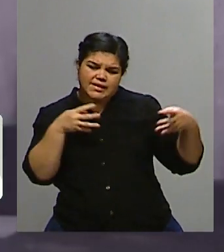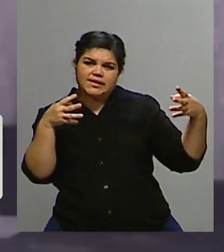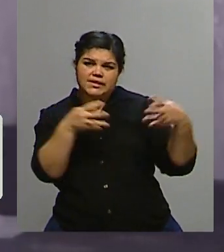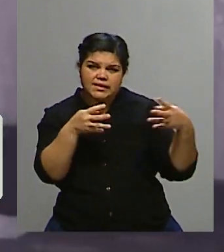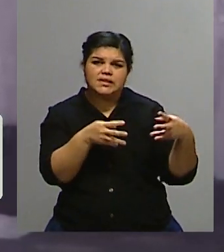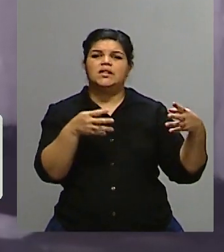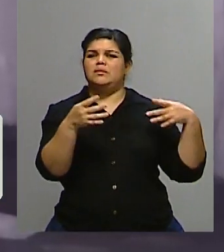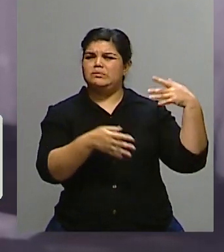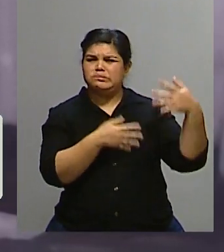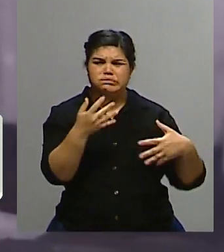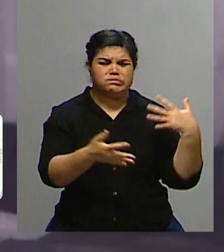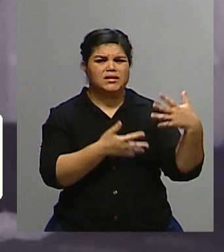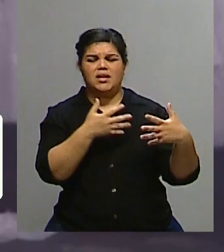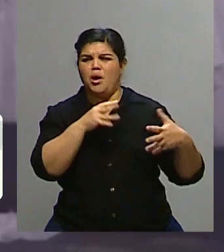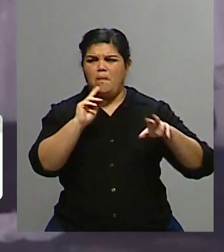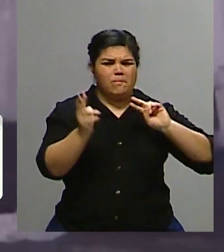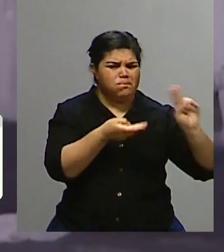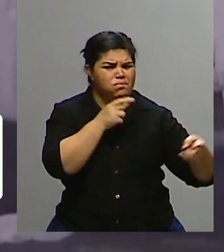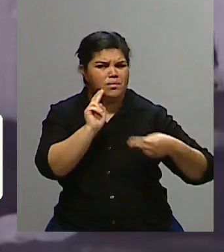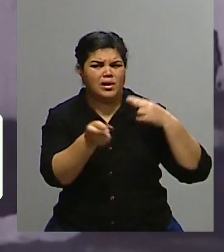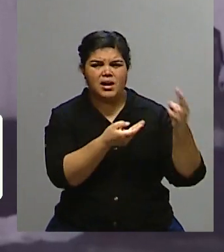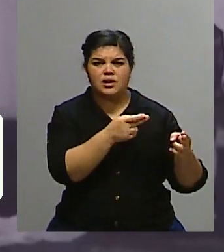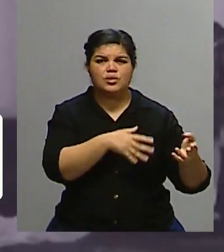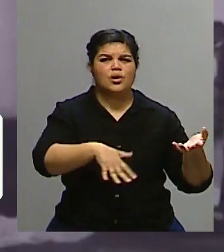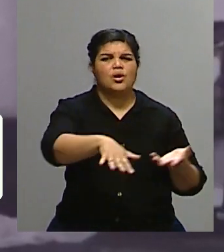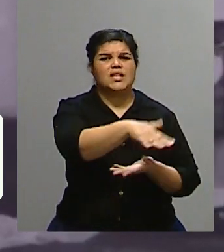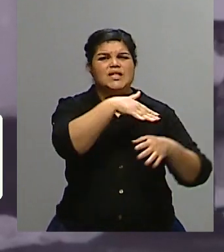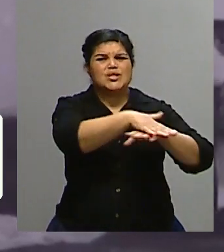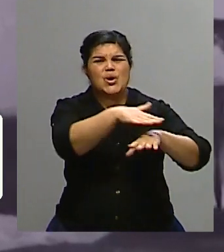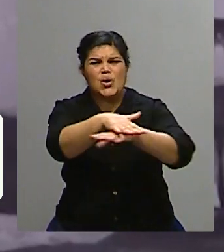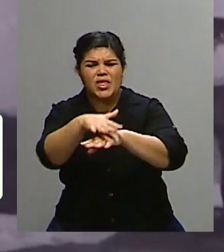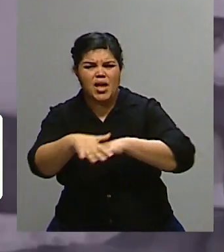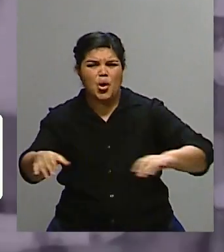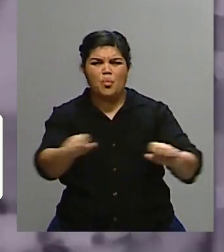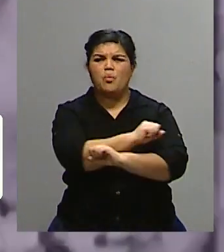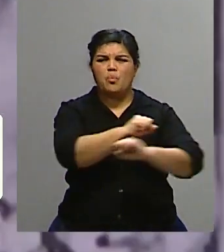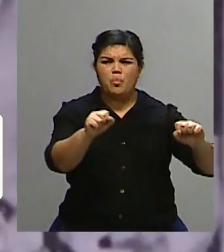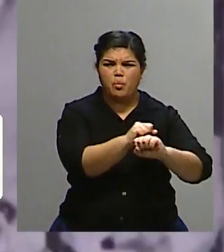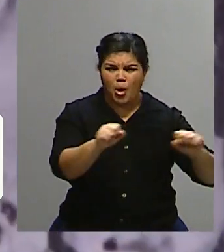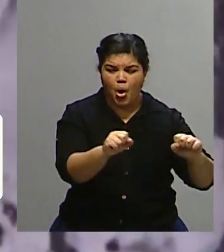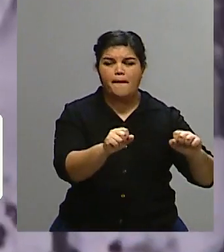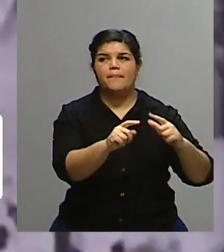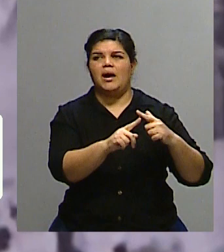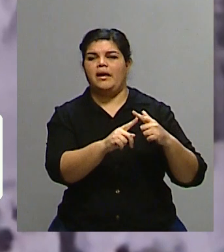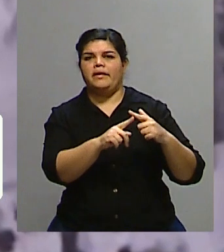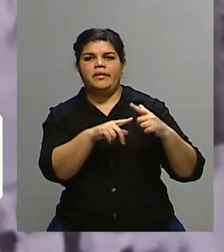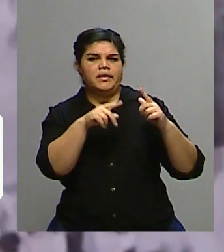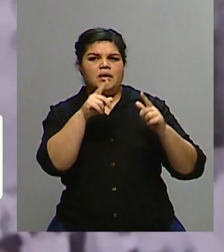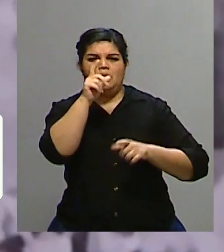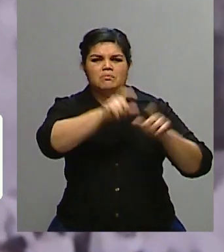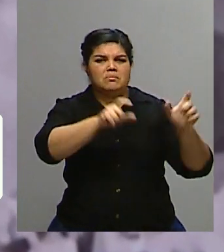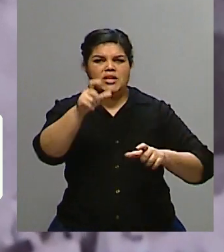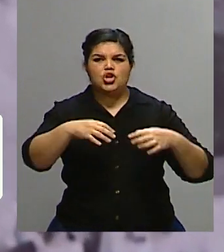cruentísima en las ciudades, con bombas, con civiles